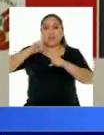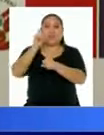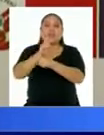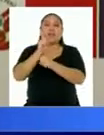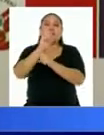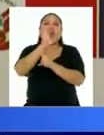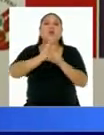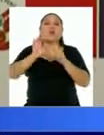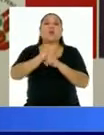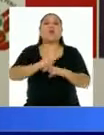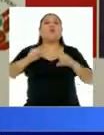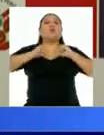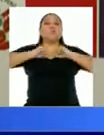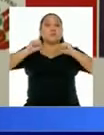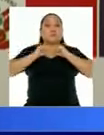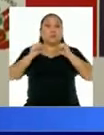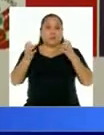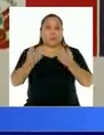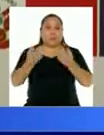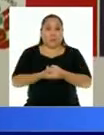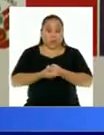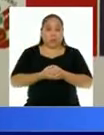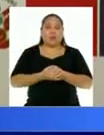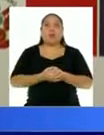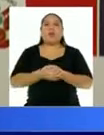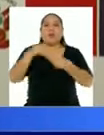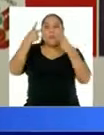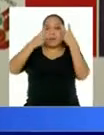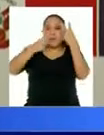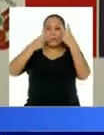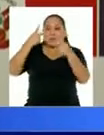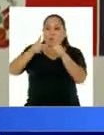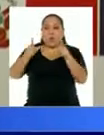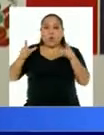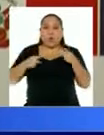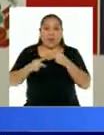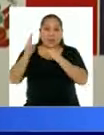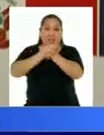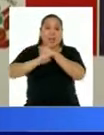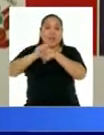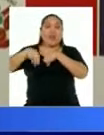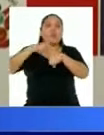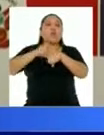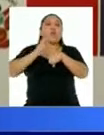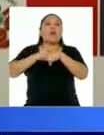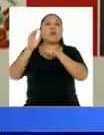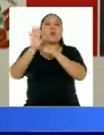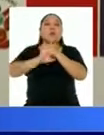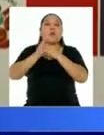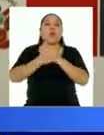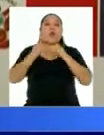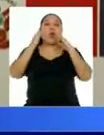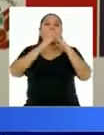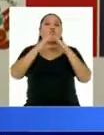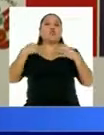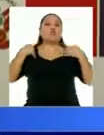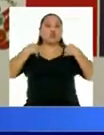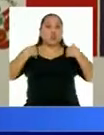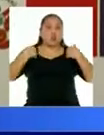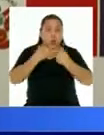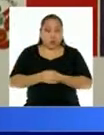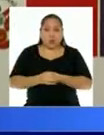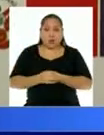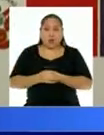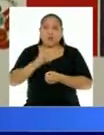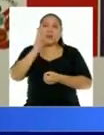actividades de clubes y asociaciones deportivas, visitas a áreas naturales protegidas, jardines botánicos, zoológicos, restaurantes y afines,